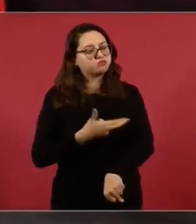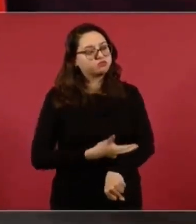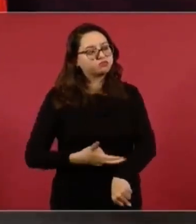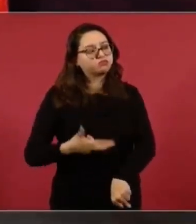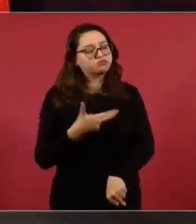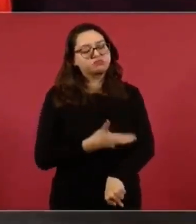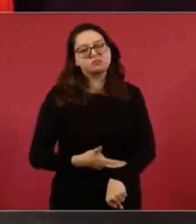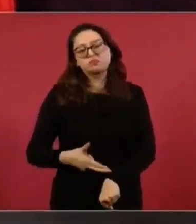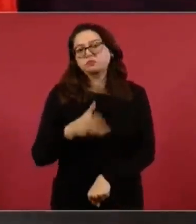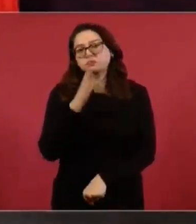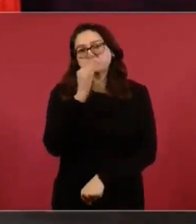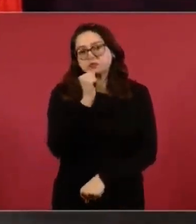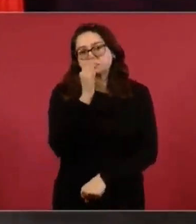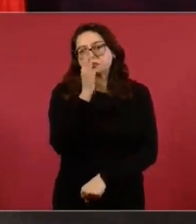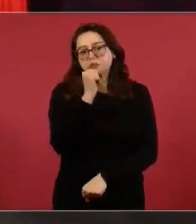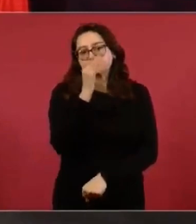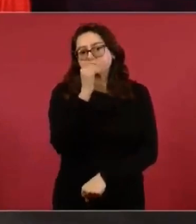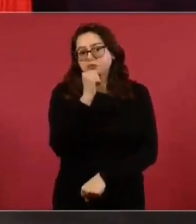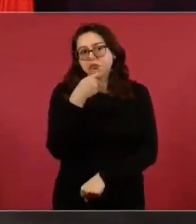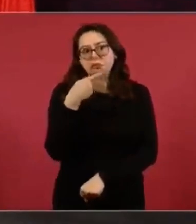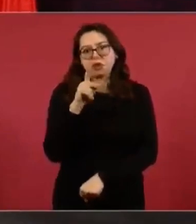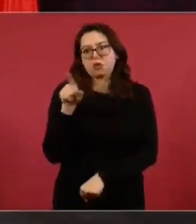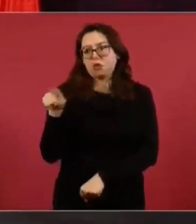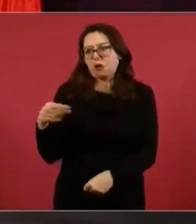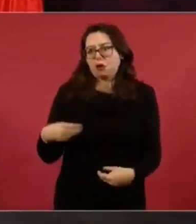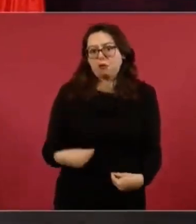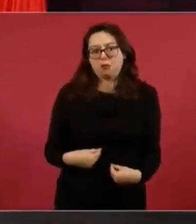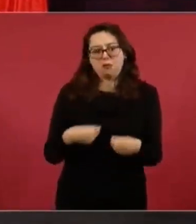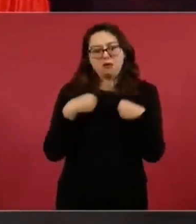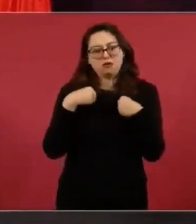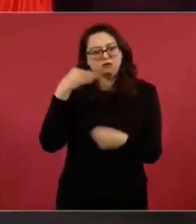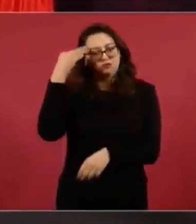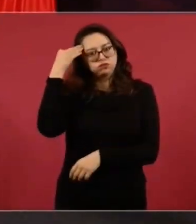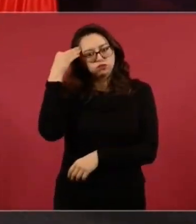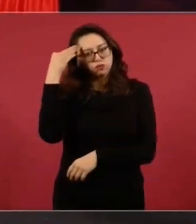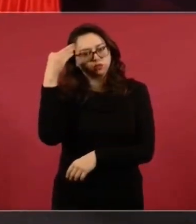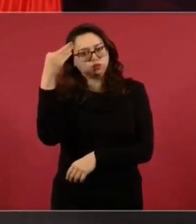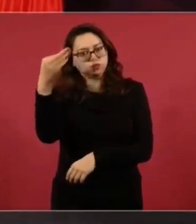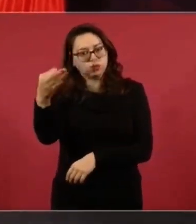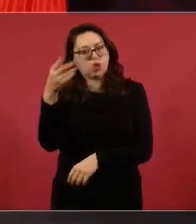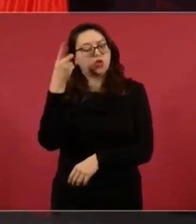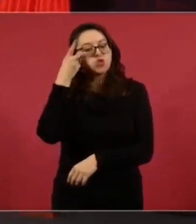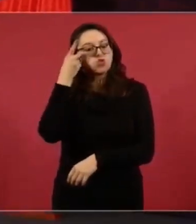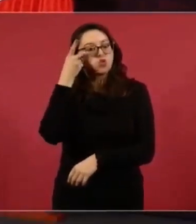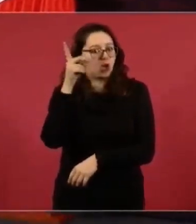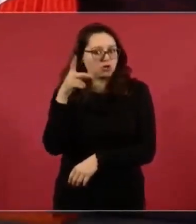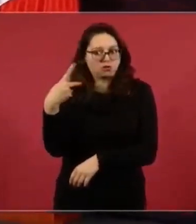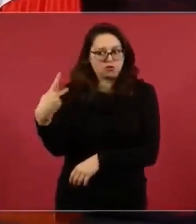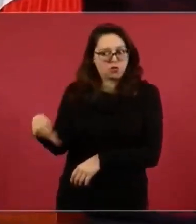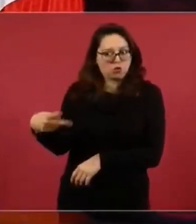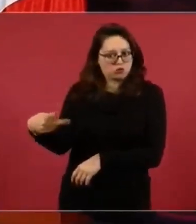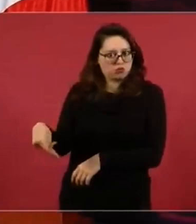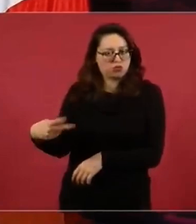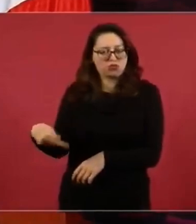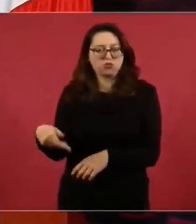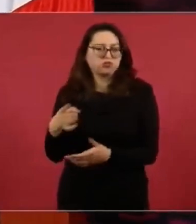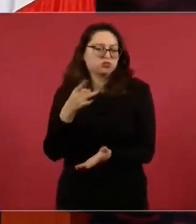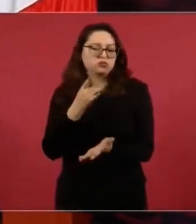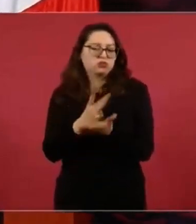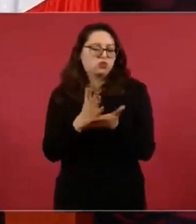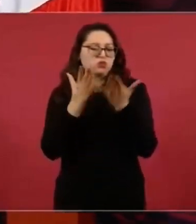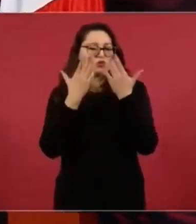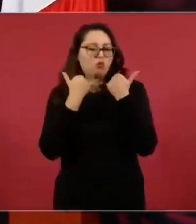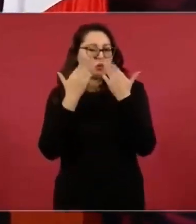en esas casas, son sus propiedades, y en otros